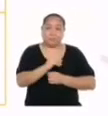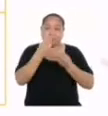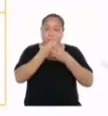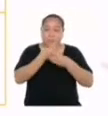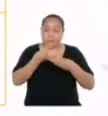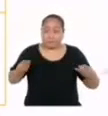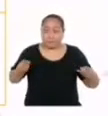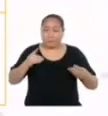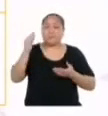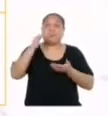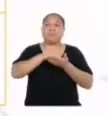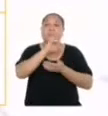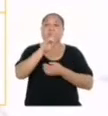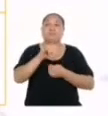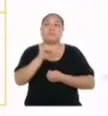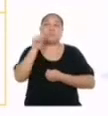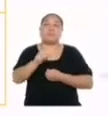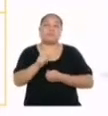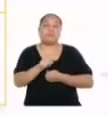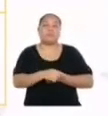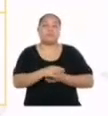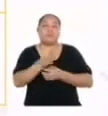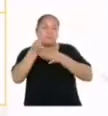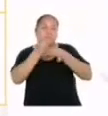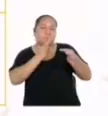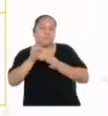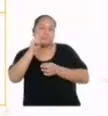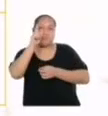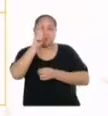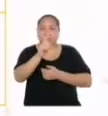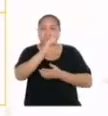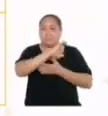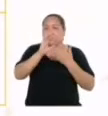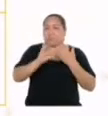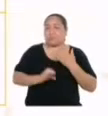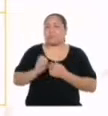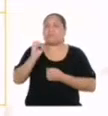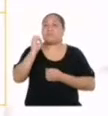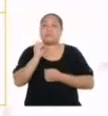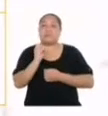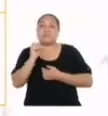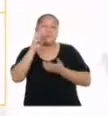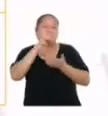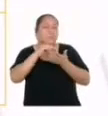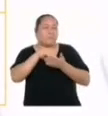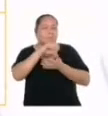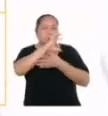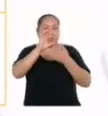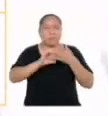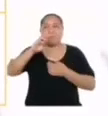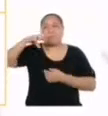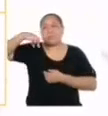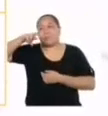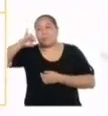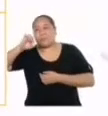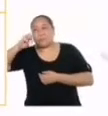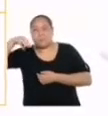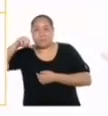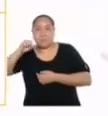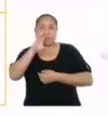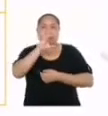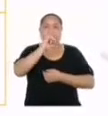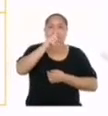anotar cuando algún estudiante describe una o más propiedades o elementos del prisma o cilindro, haciendo uso de envases